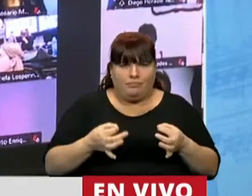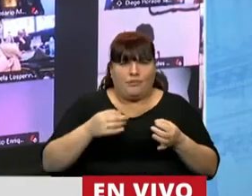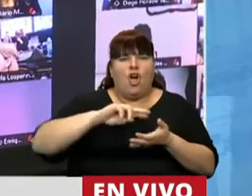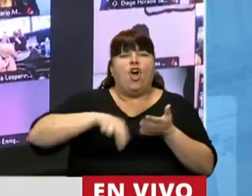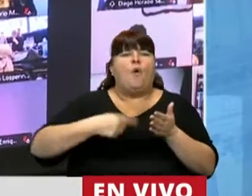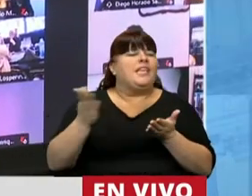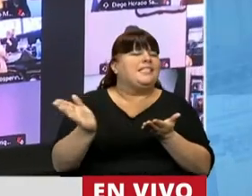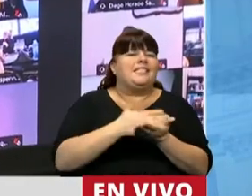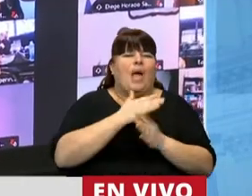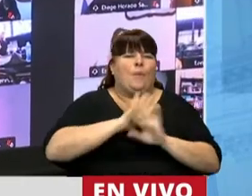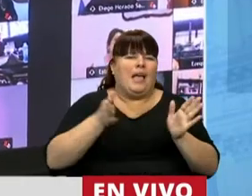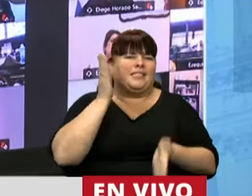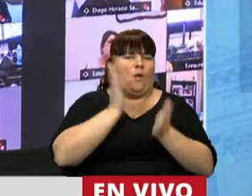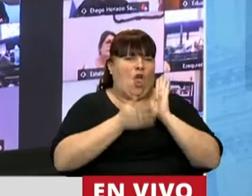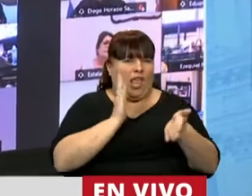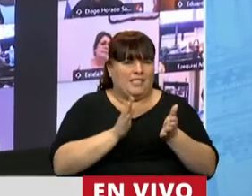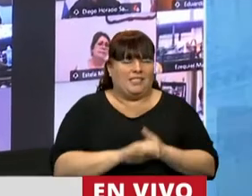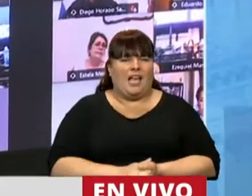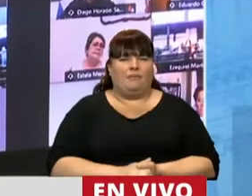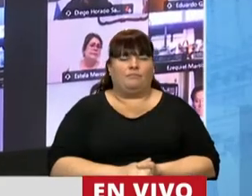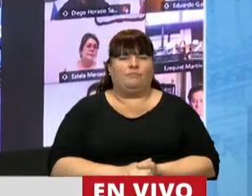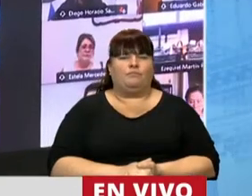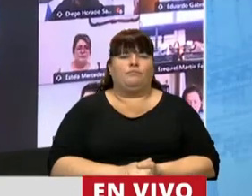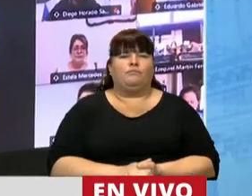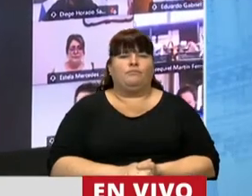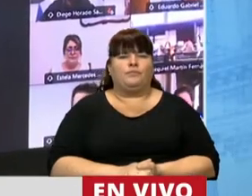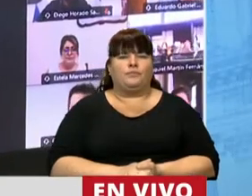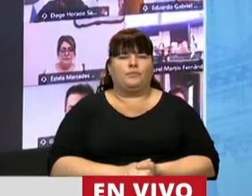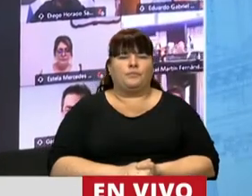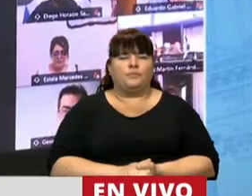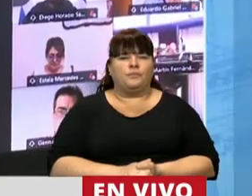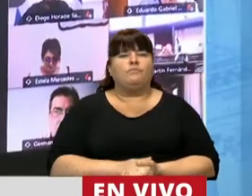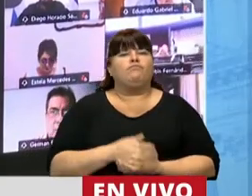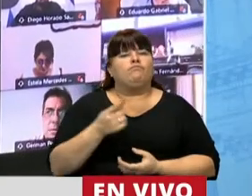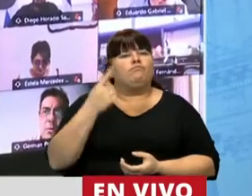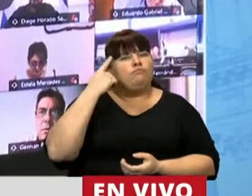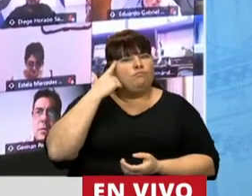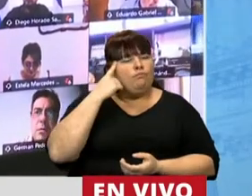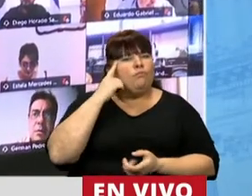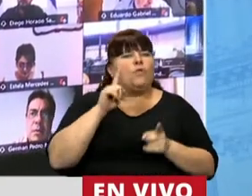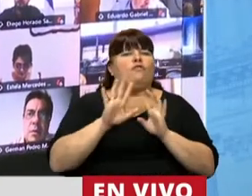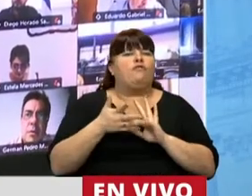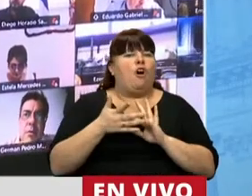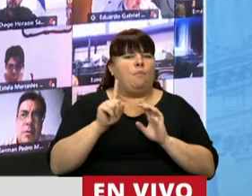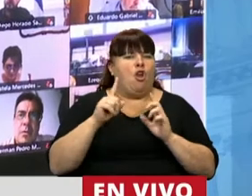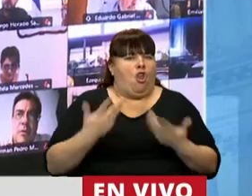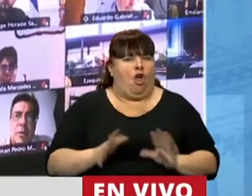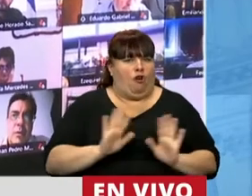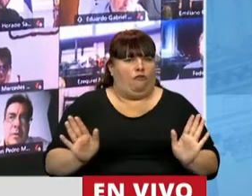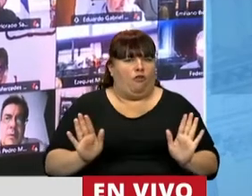este convenio la eliminación de la violencia, lo hace considerándola una práctica inaceptable,